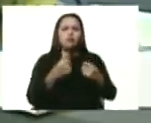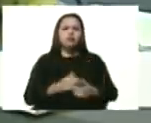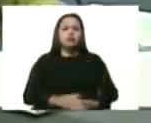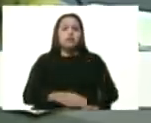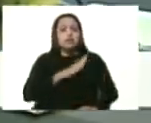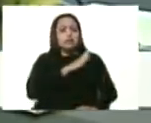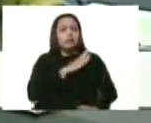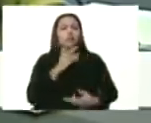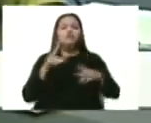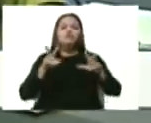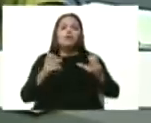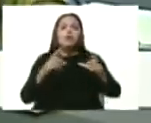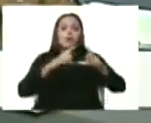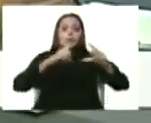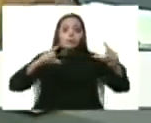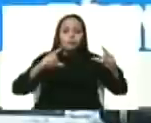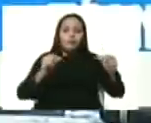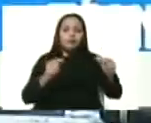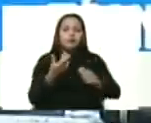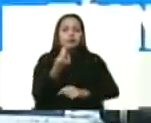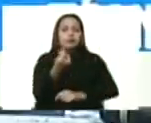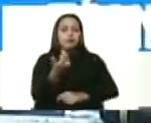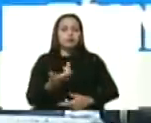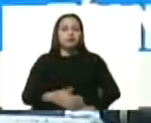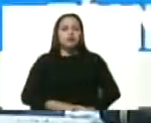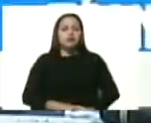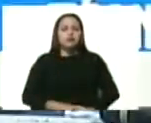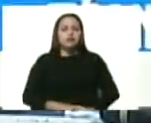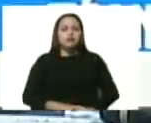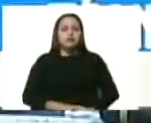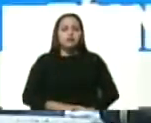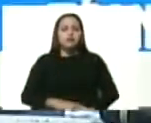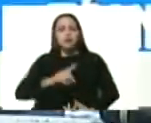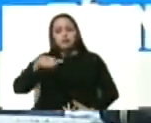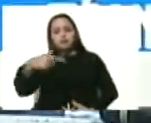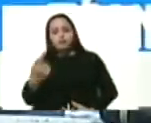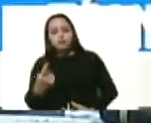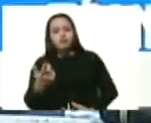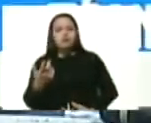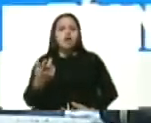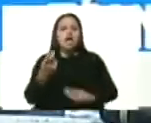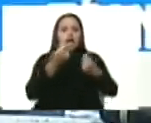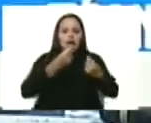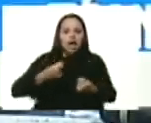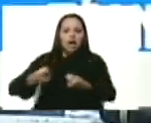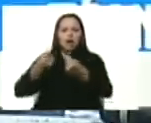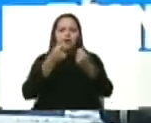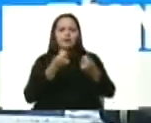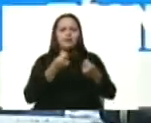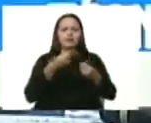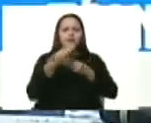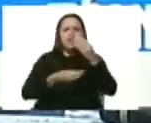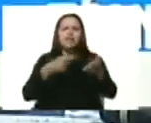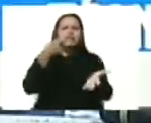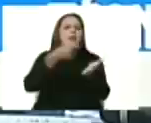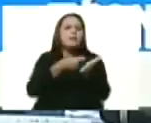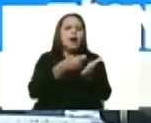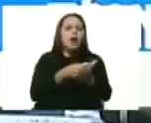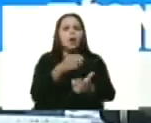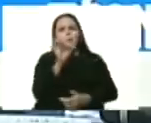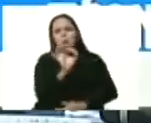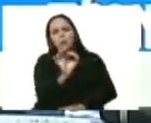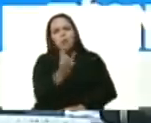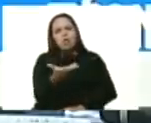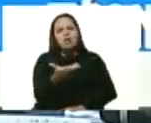nuevos billetes para lo que resta de la economía que se realiza en pago de moneda